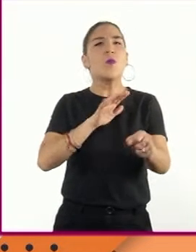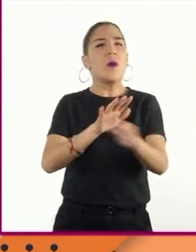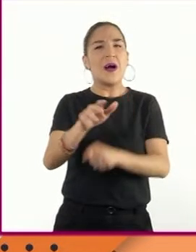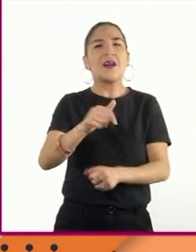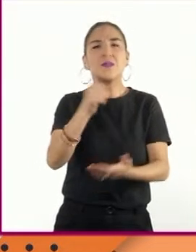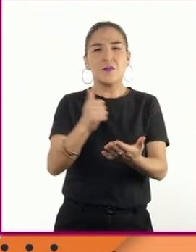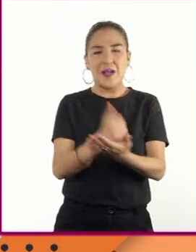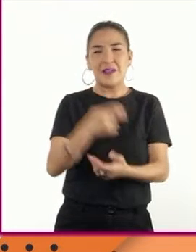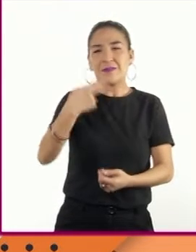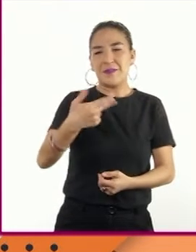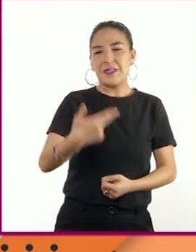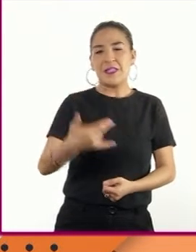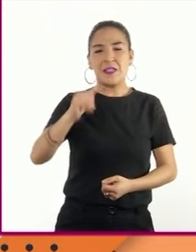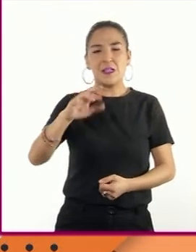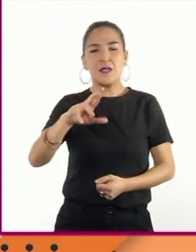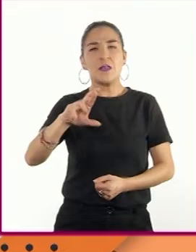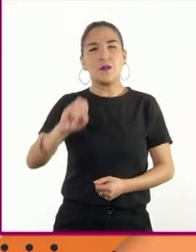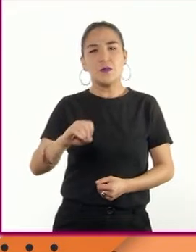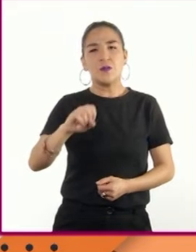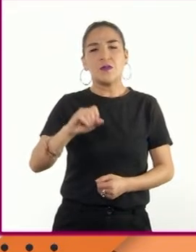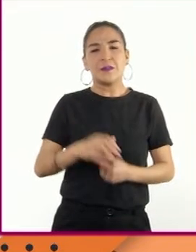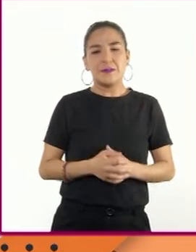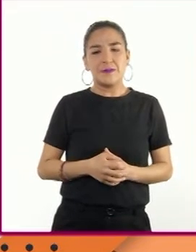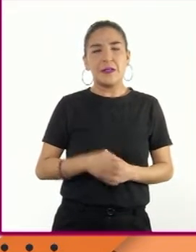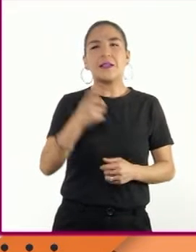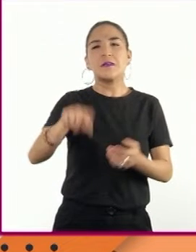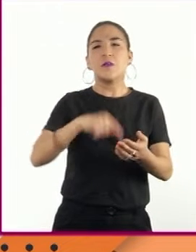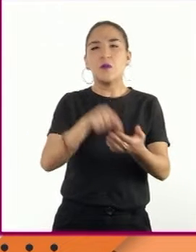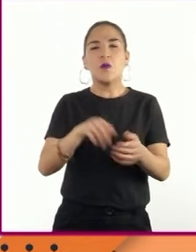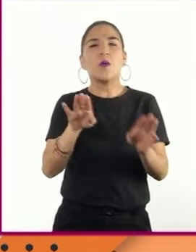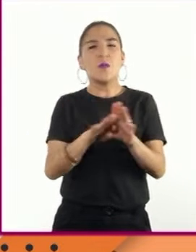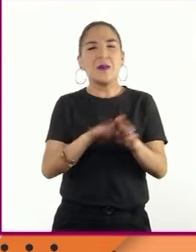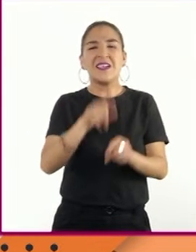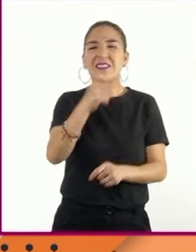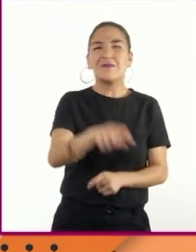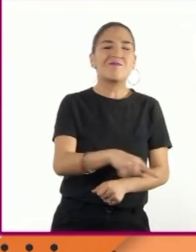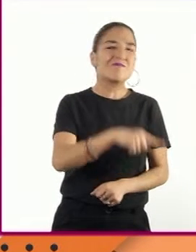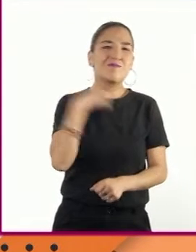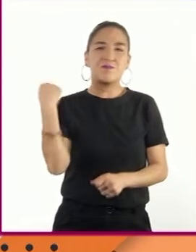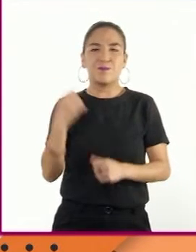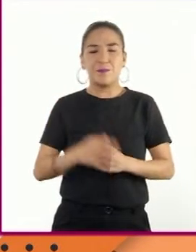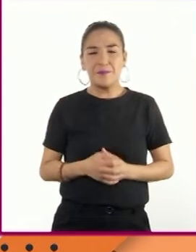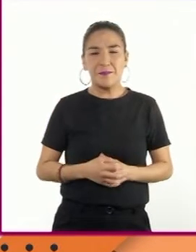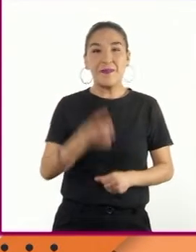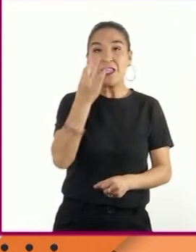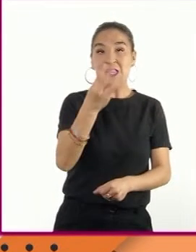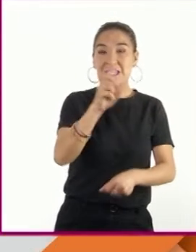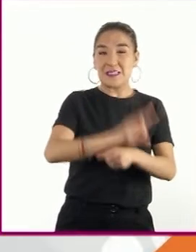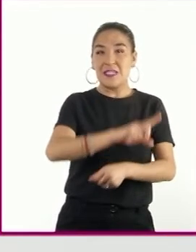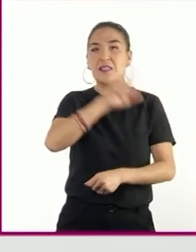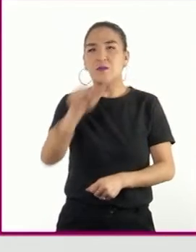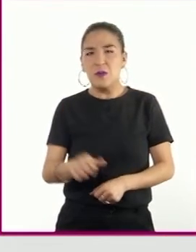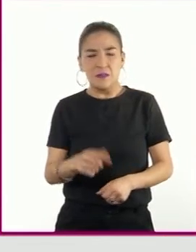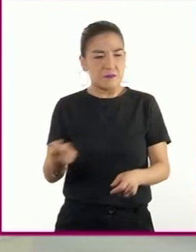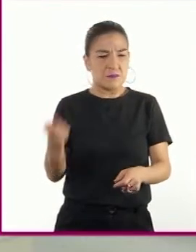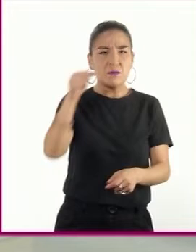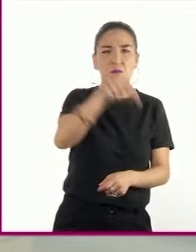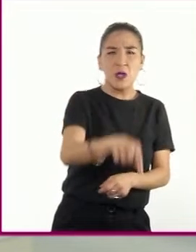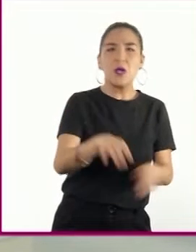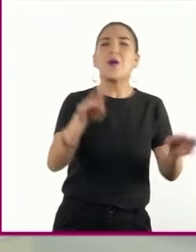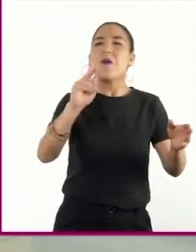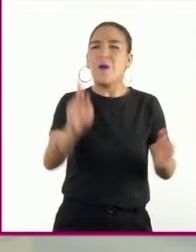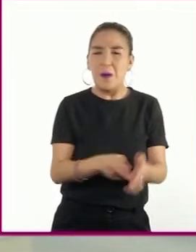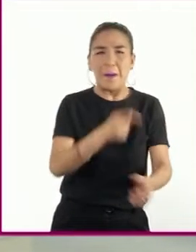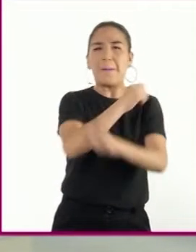Hiroshima, ante la negativa del emperador Hirohito de rendirse. Tres días después, se lanzó un nuevo